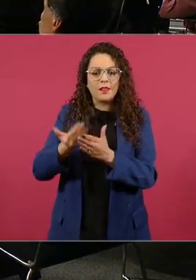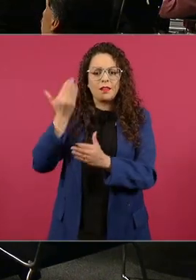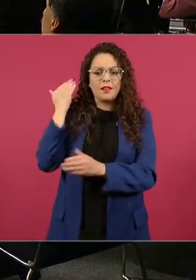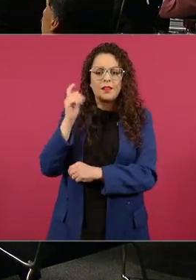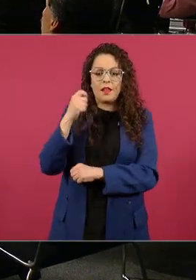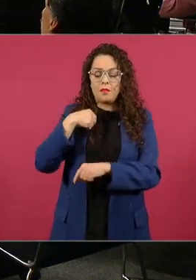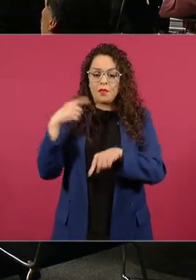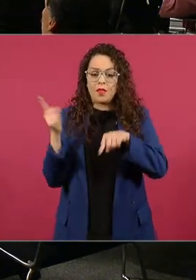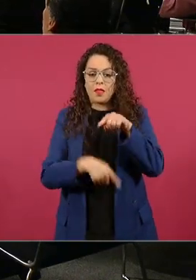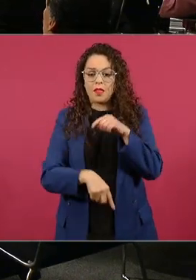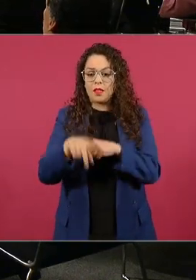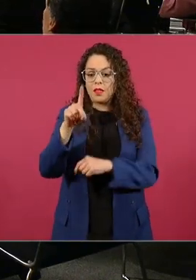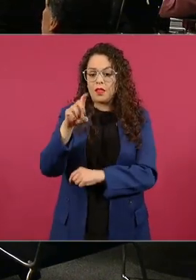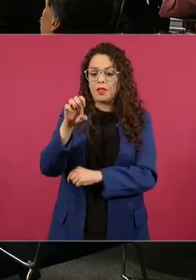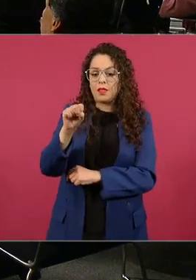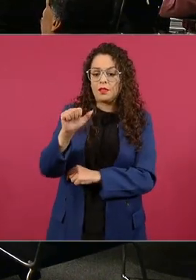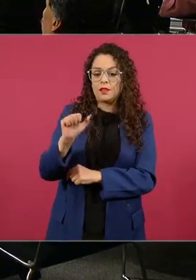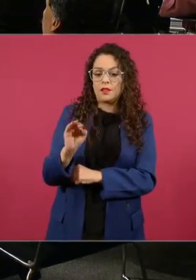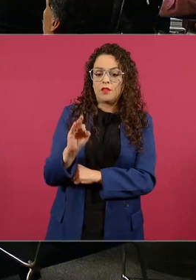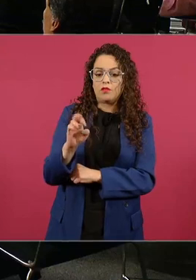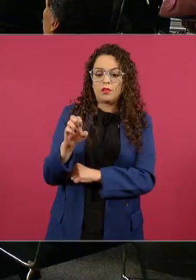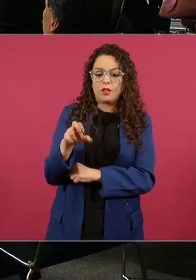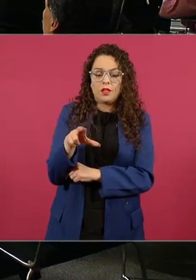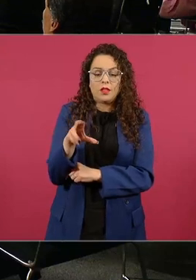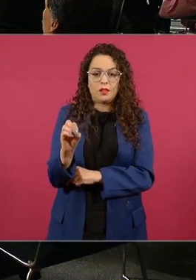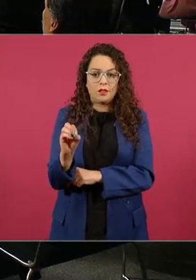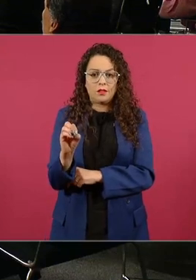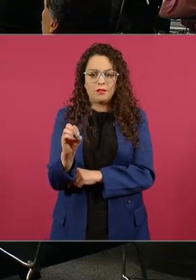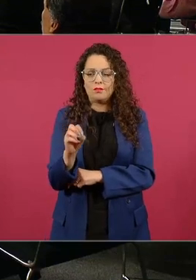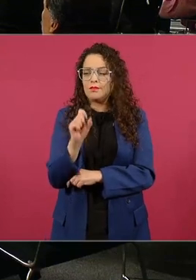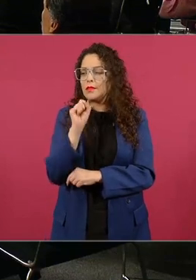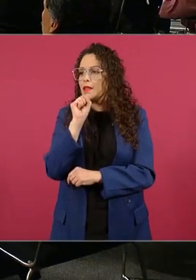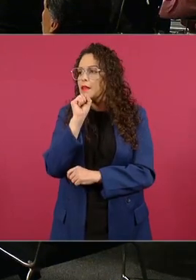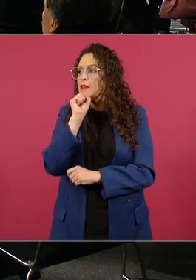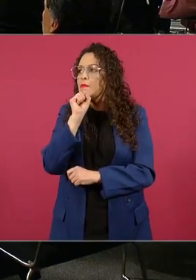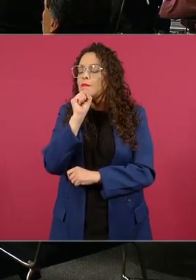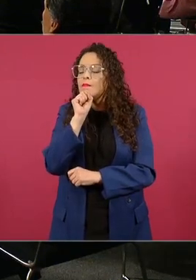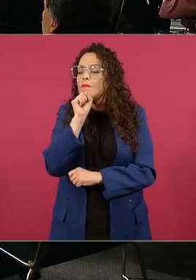lo mismo ya lo mencioné